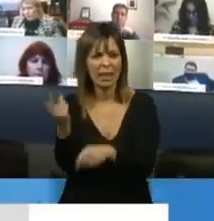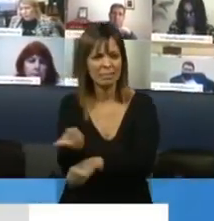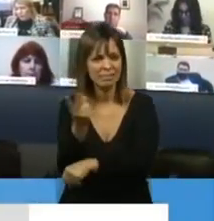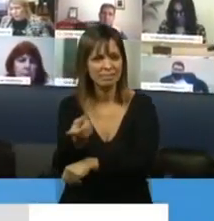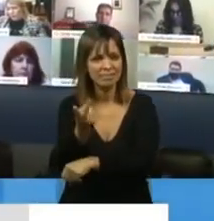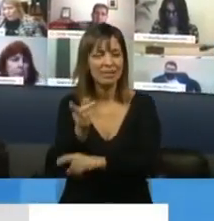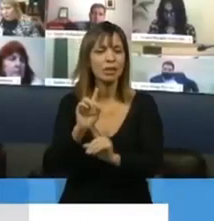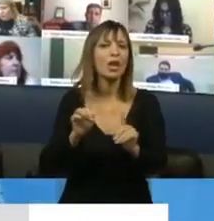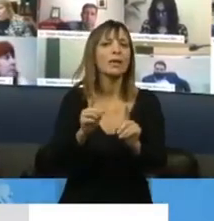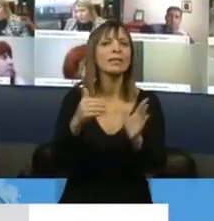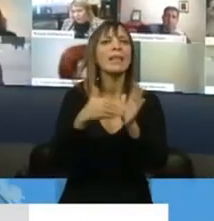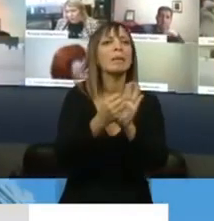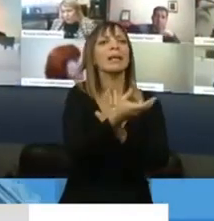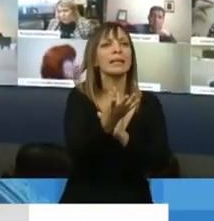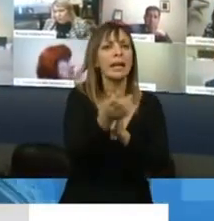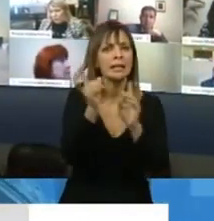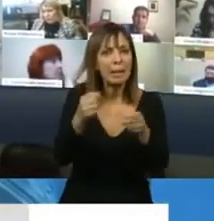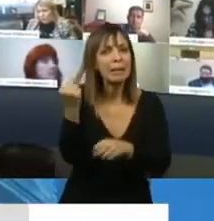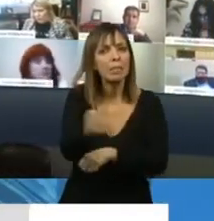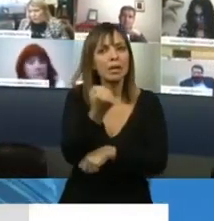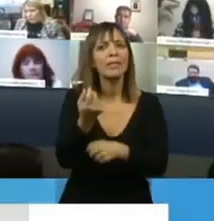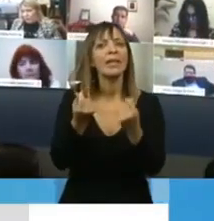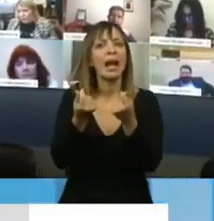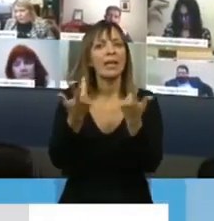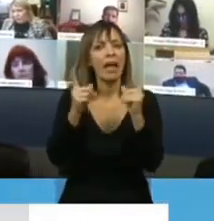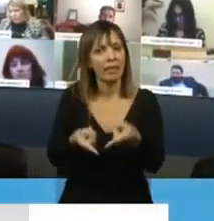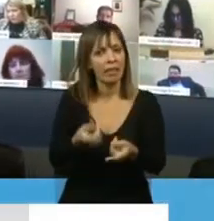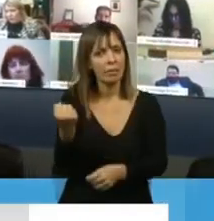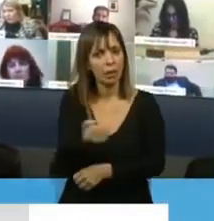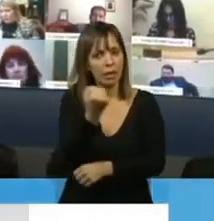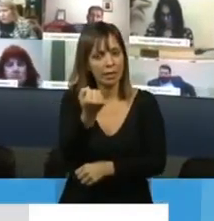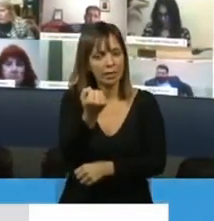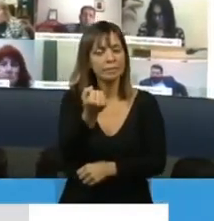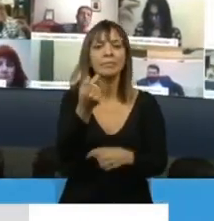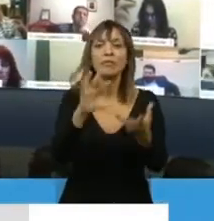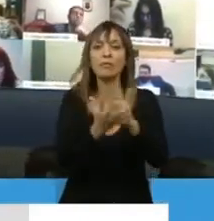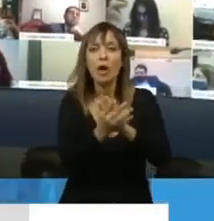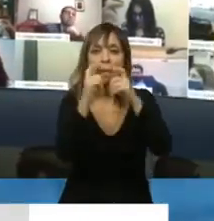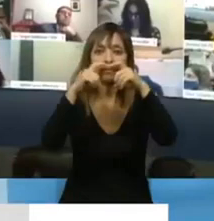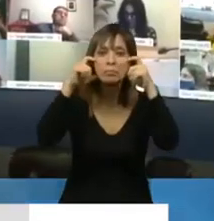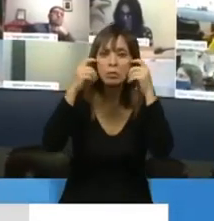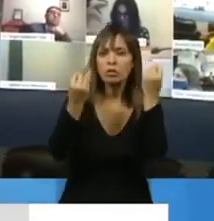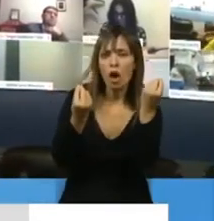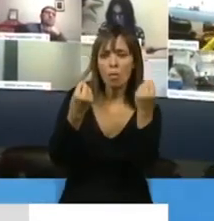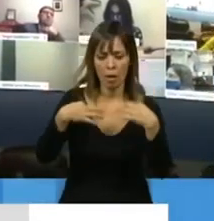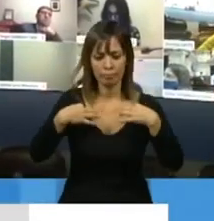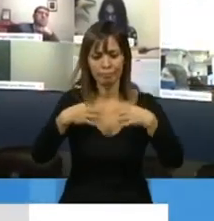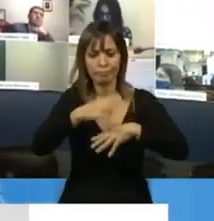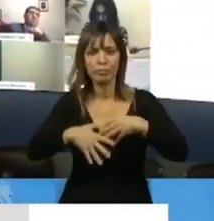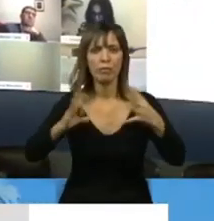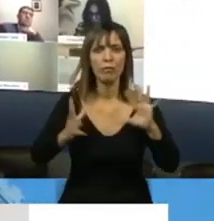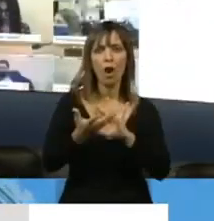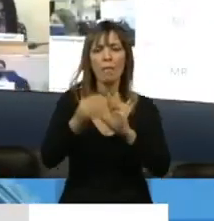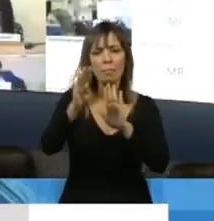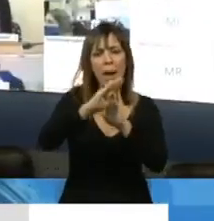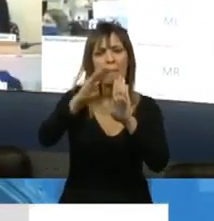es la cantidad, sino la calidad que debemos garantizar y también los protocolos de uso de este tipo de equipamiento y cómo usarlos